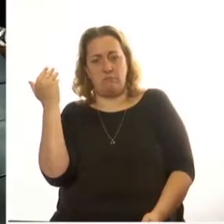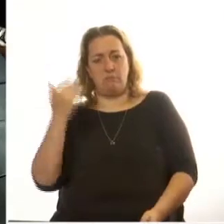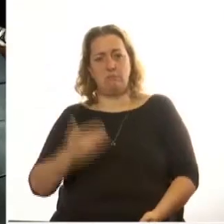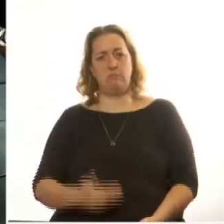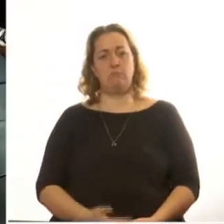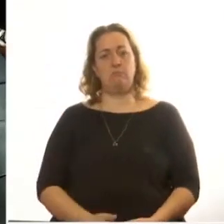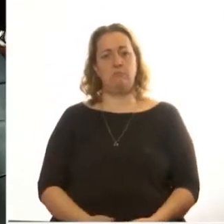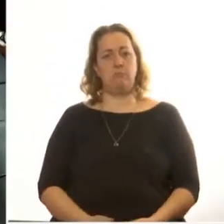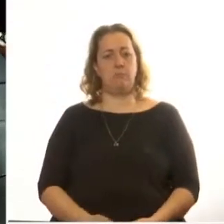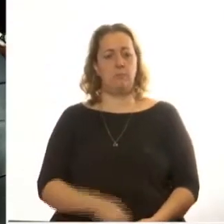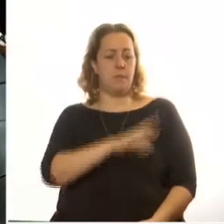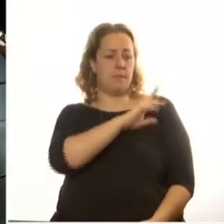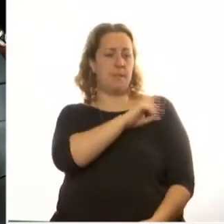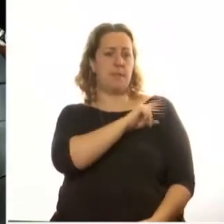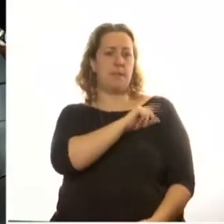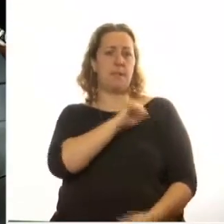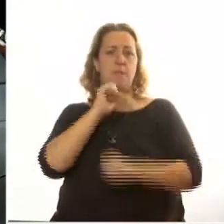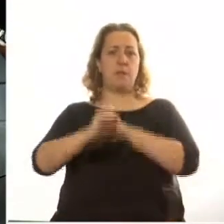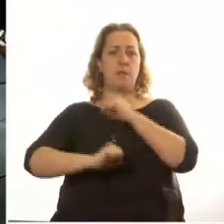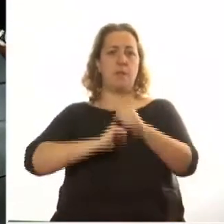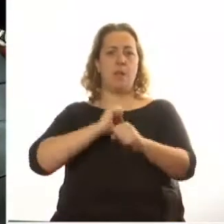En diciembre del 2006,